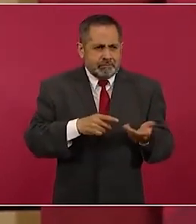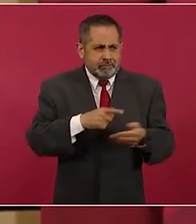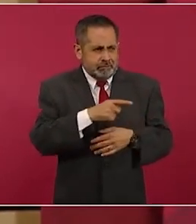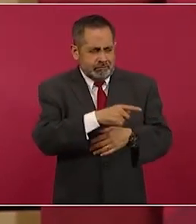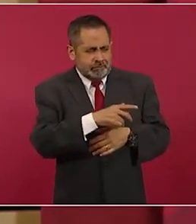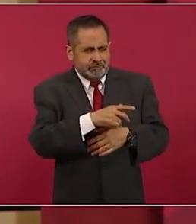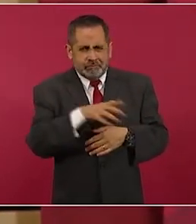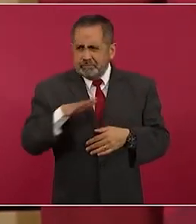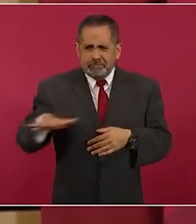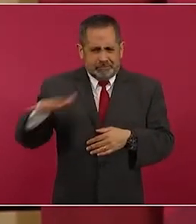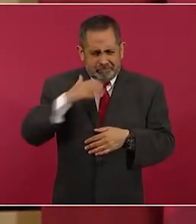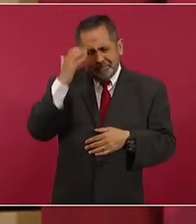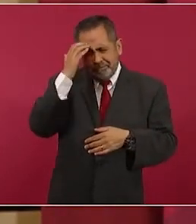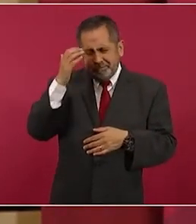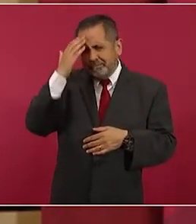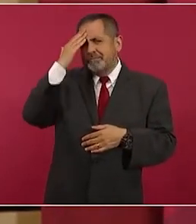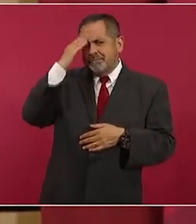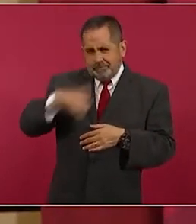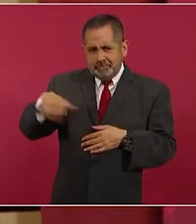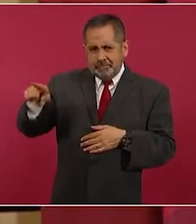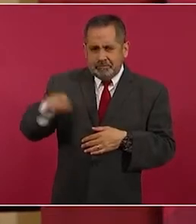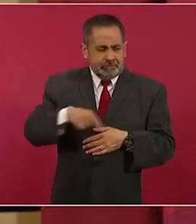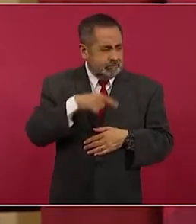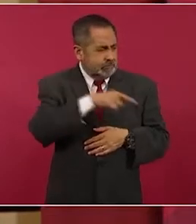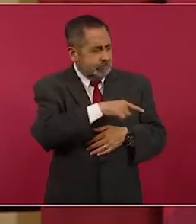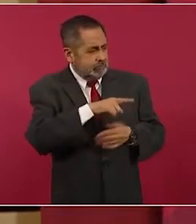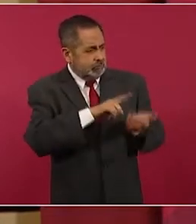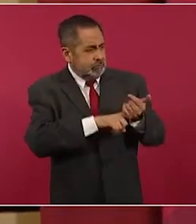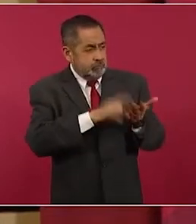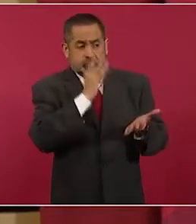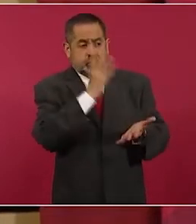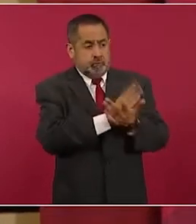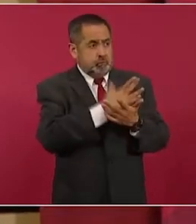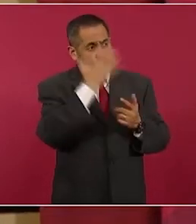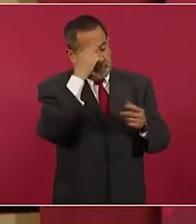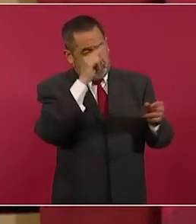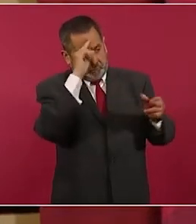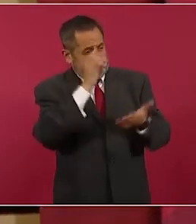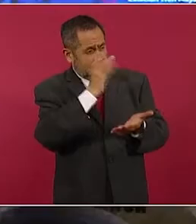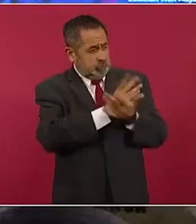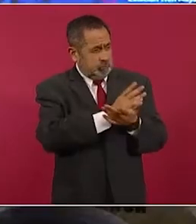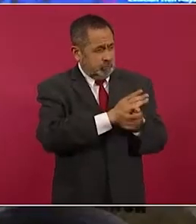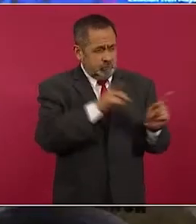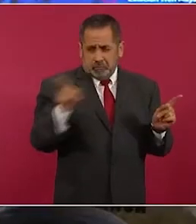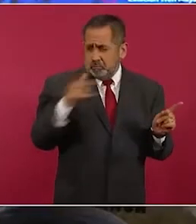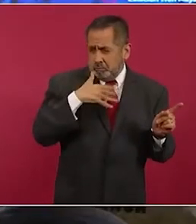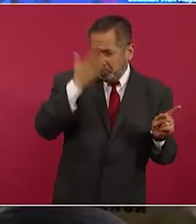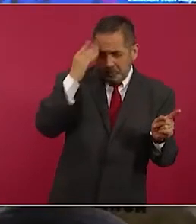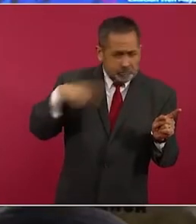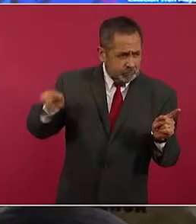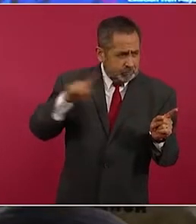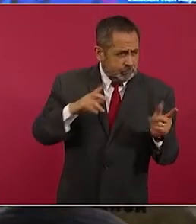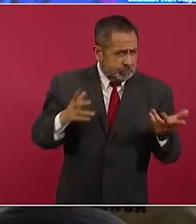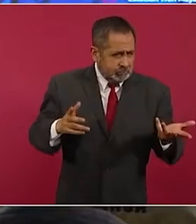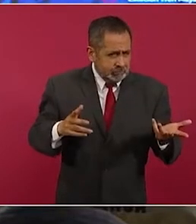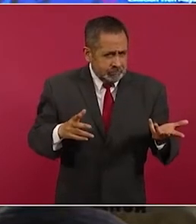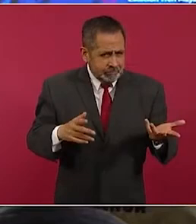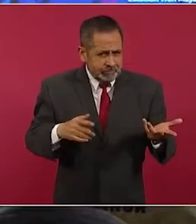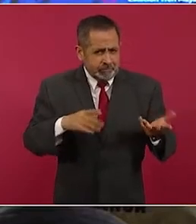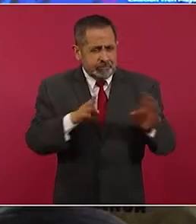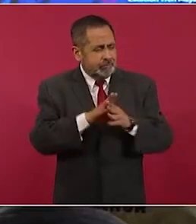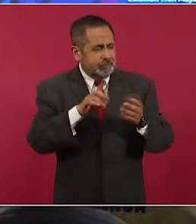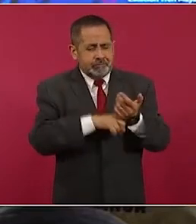hombres de ciencia y conciencia como se decía en la época